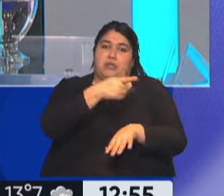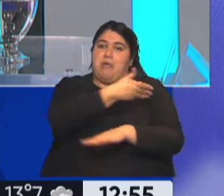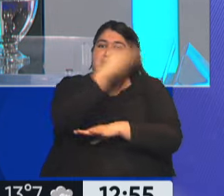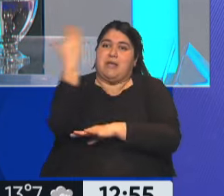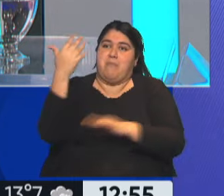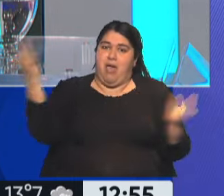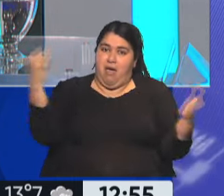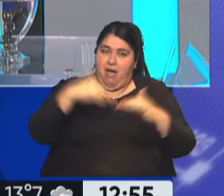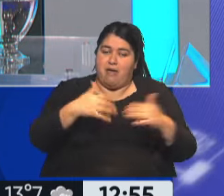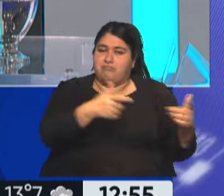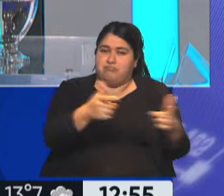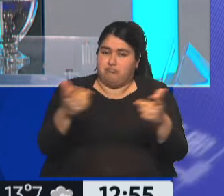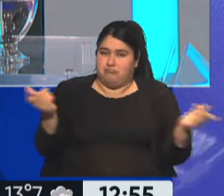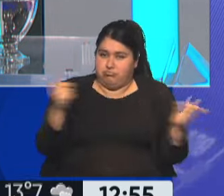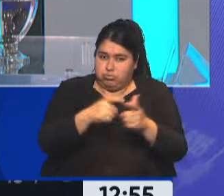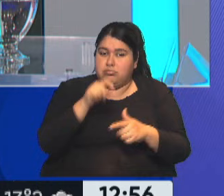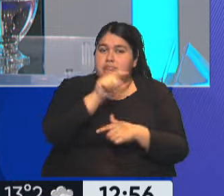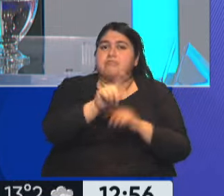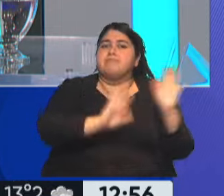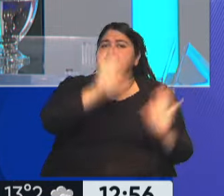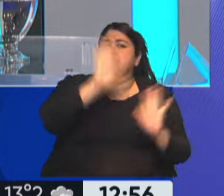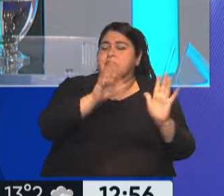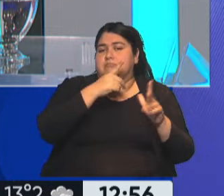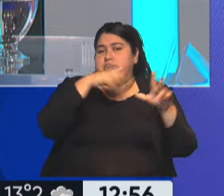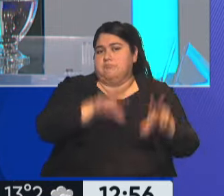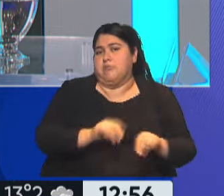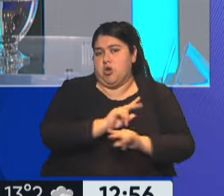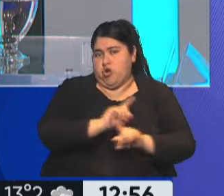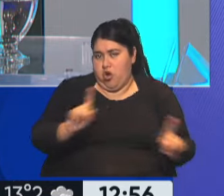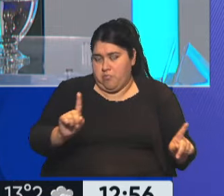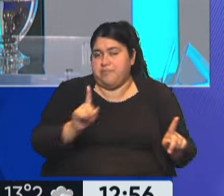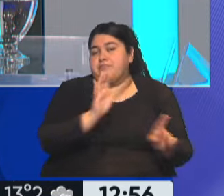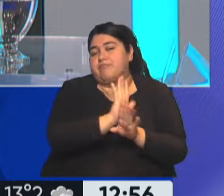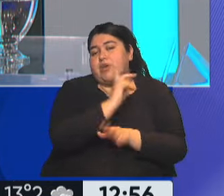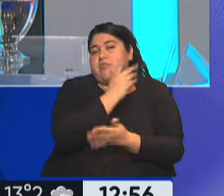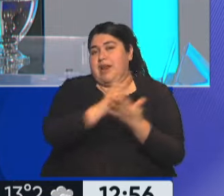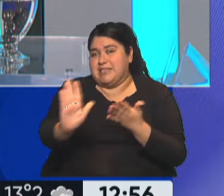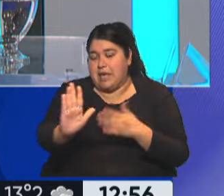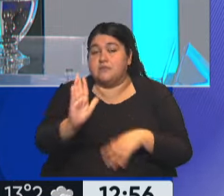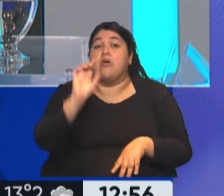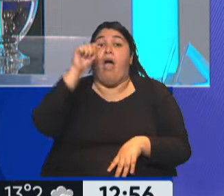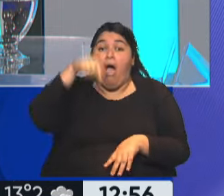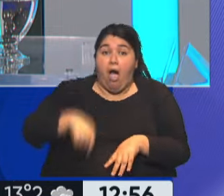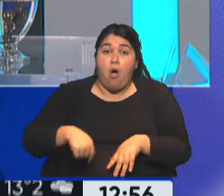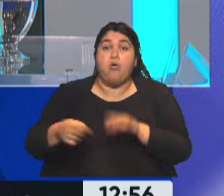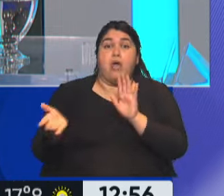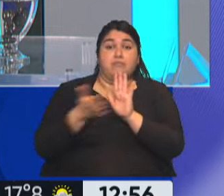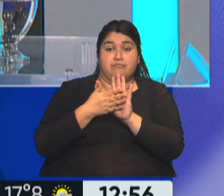con todos los dirigentes donde se votó, como te digo. Todos votaron estar en contra, pero ahora con el marco legal